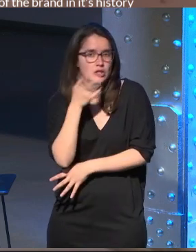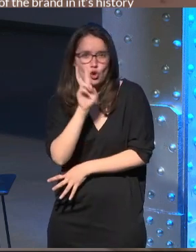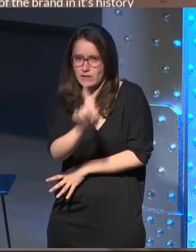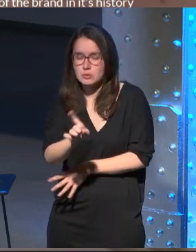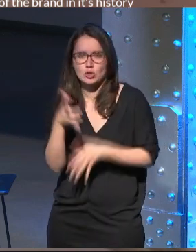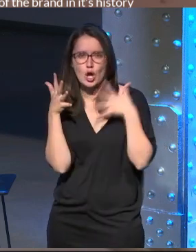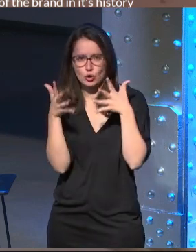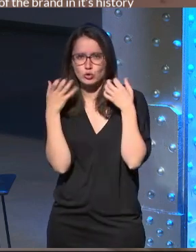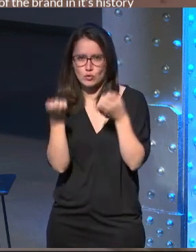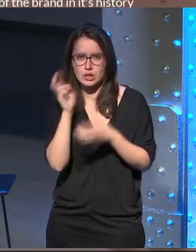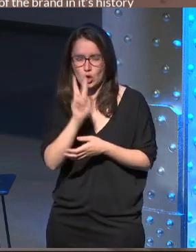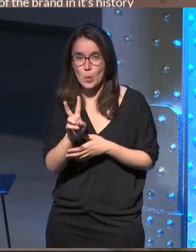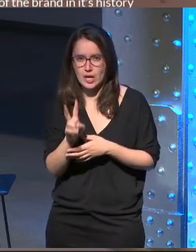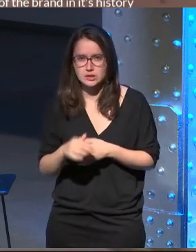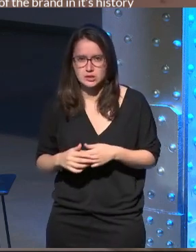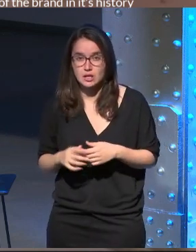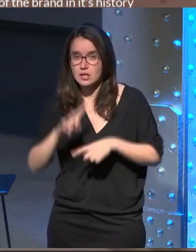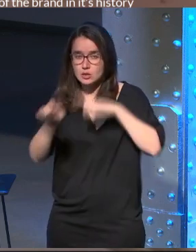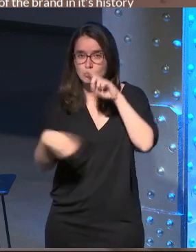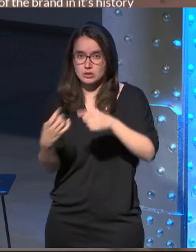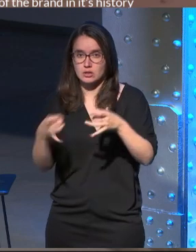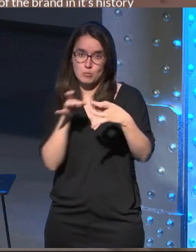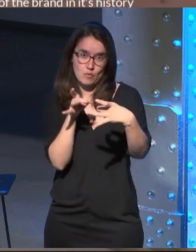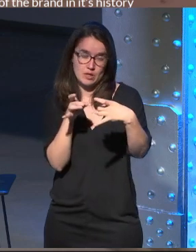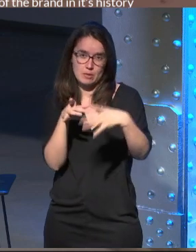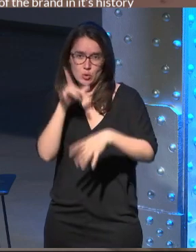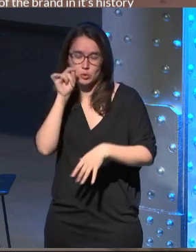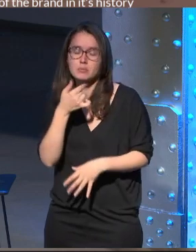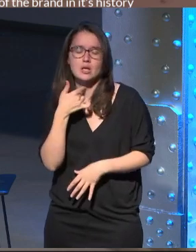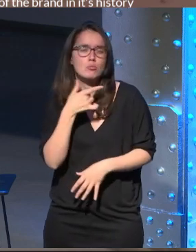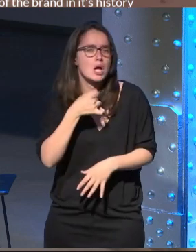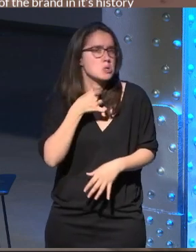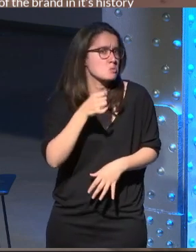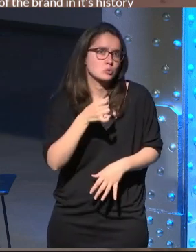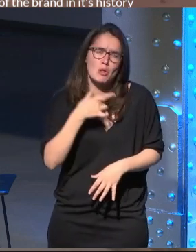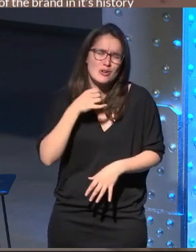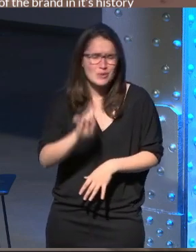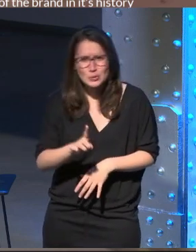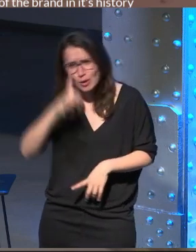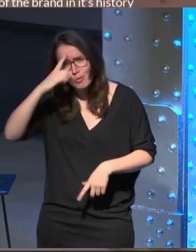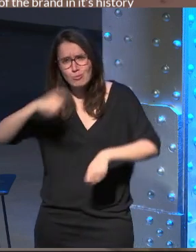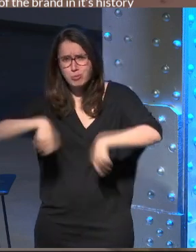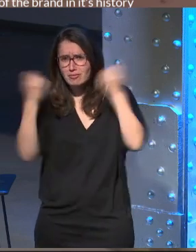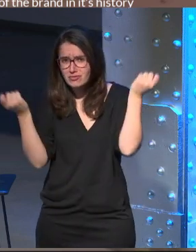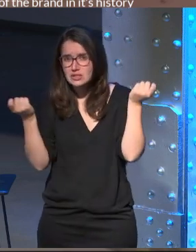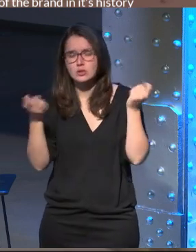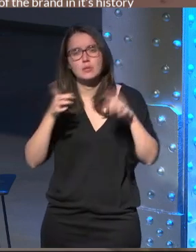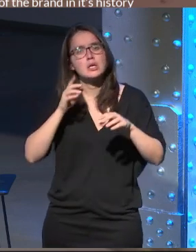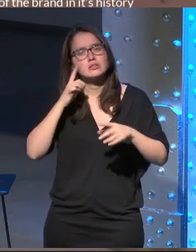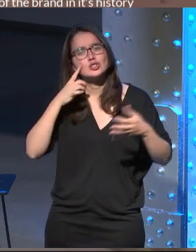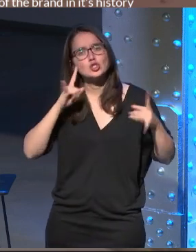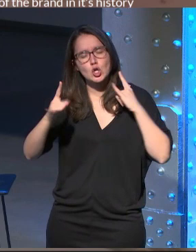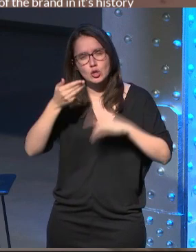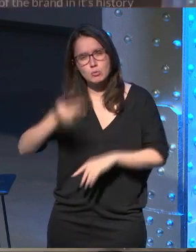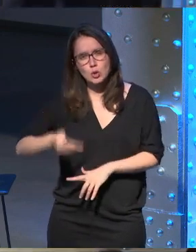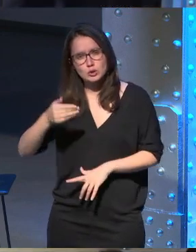os recomiendo que la veáis y que luego me digáis por Twitter oye pues no me ha gustado me ha encantado me ha volado la cabeza también cuidando mucho el sonido cuidando